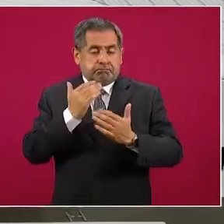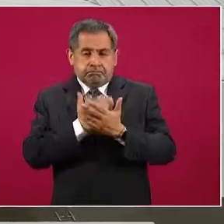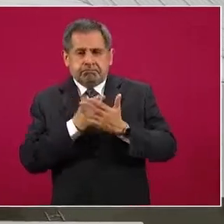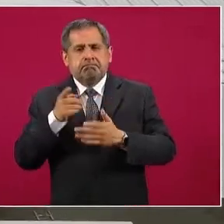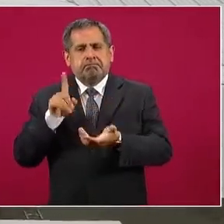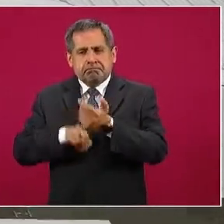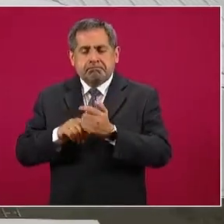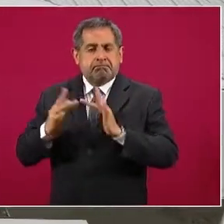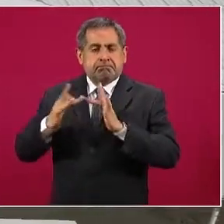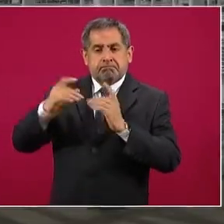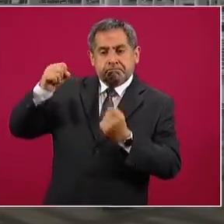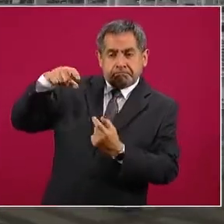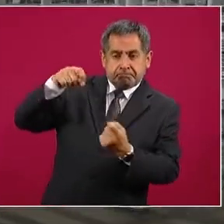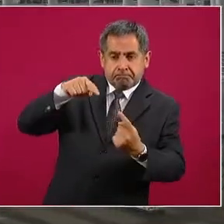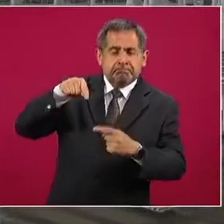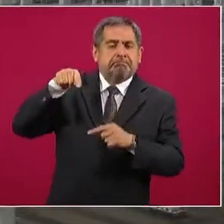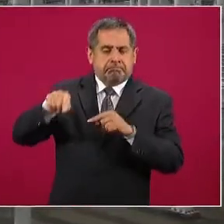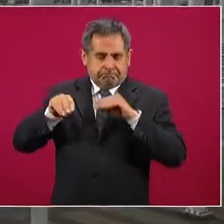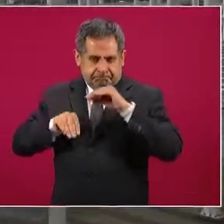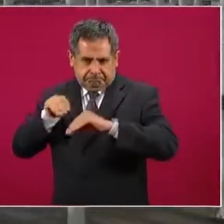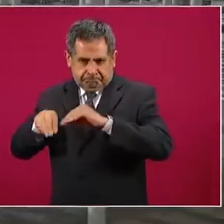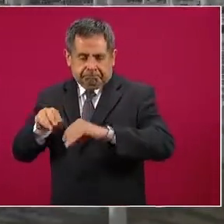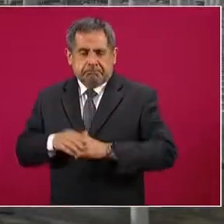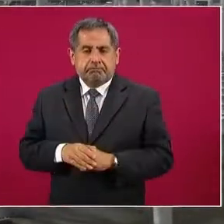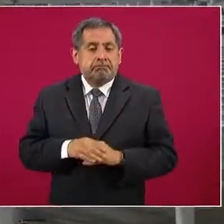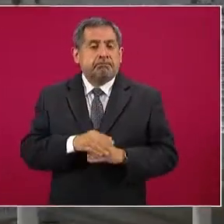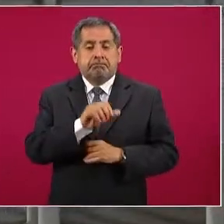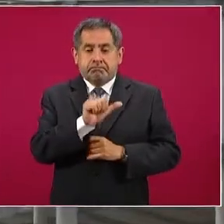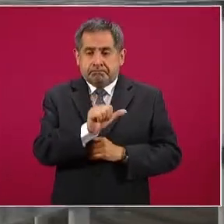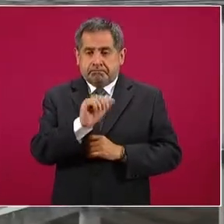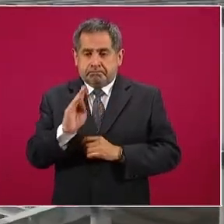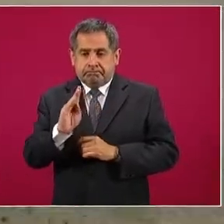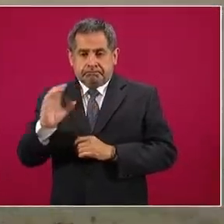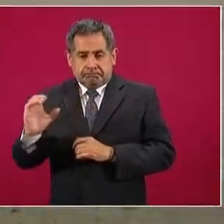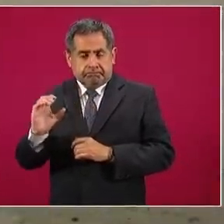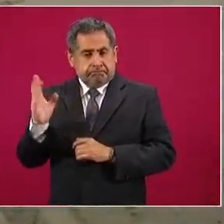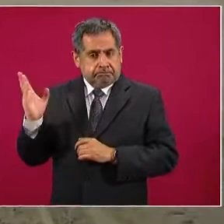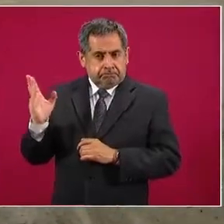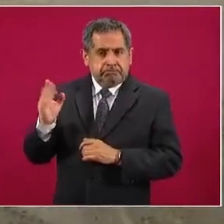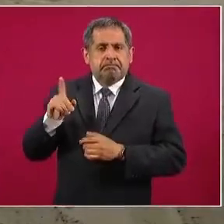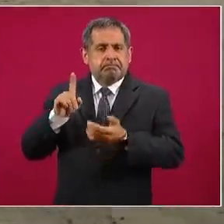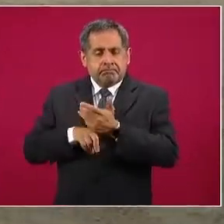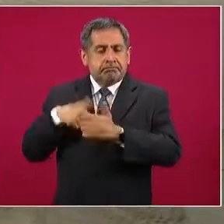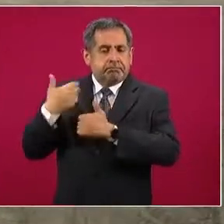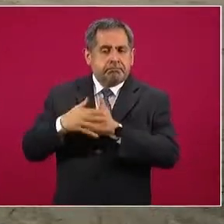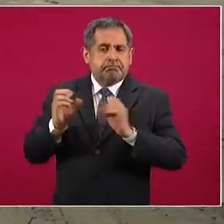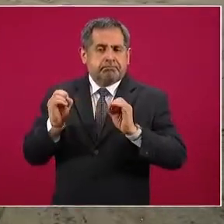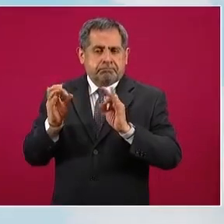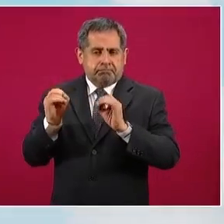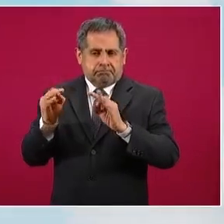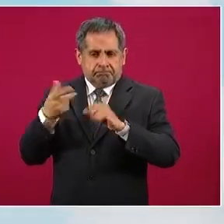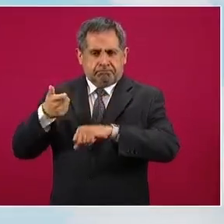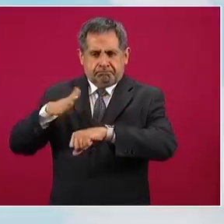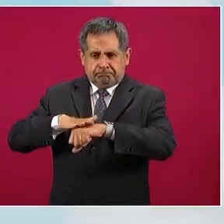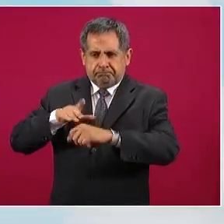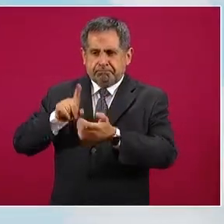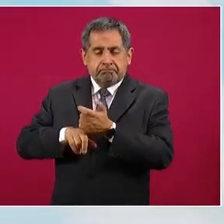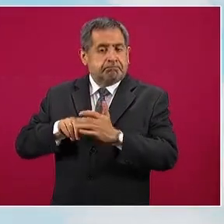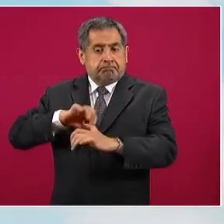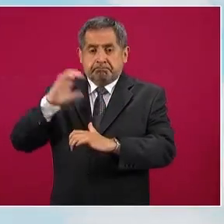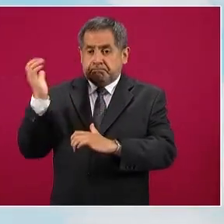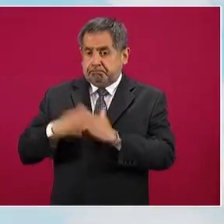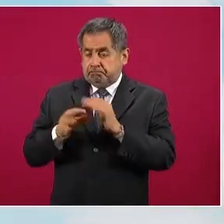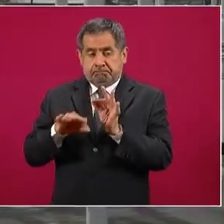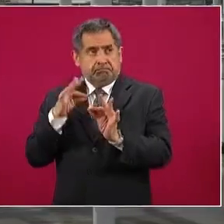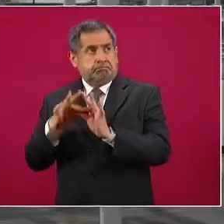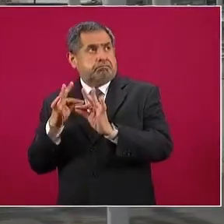y telecomunicaciones. En los edificios A, B, C y D, donde serán las oficinas administrativas, se ha concluido el